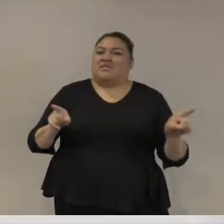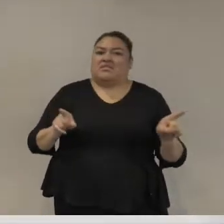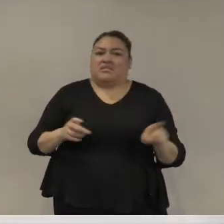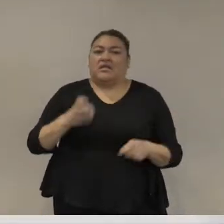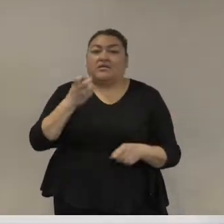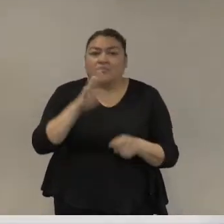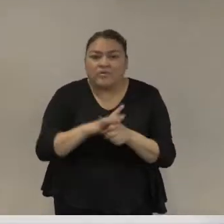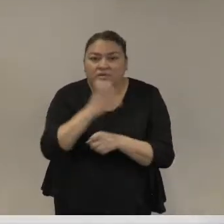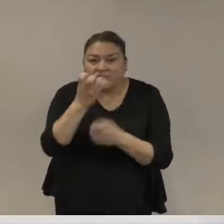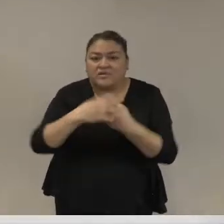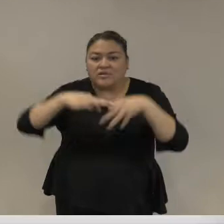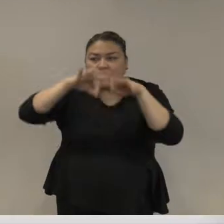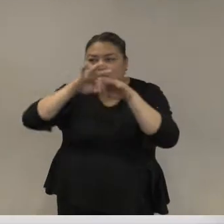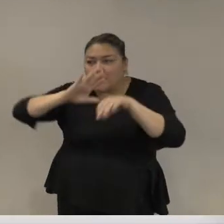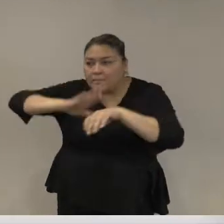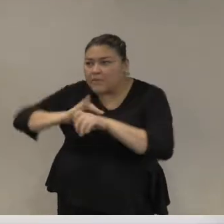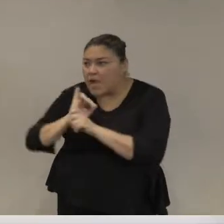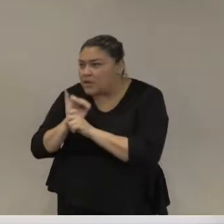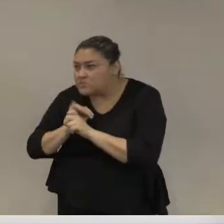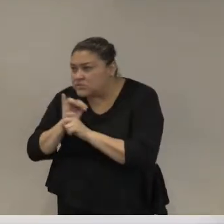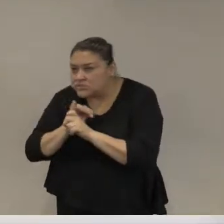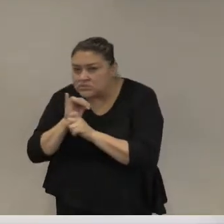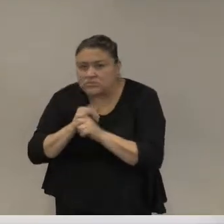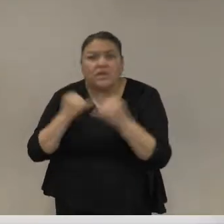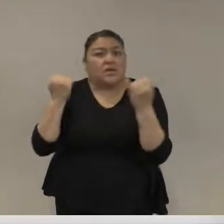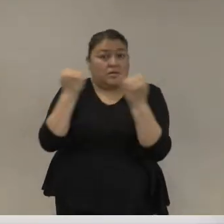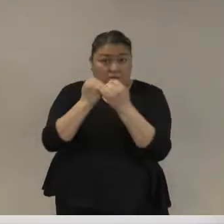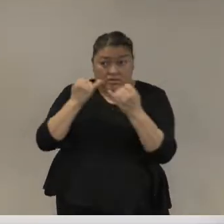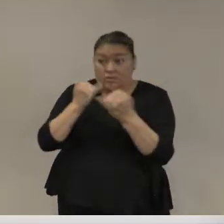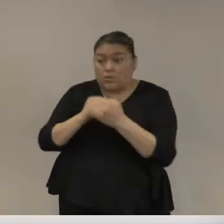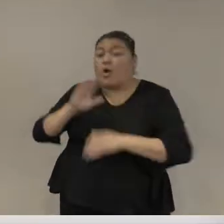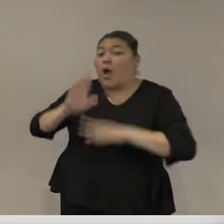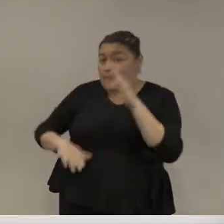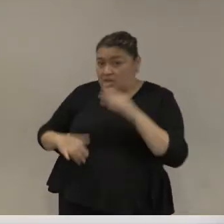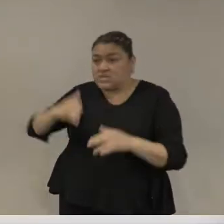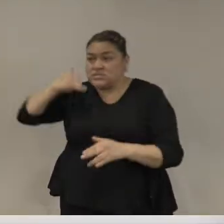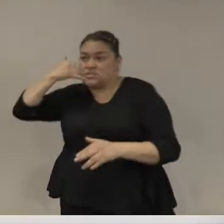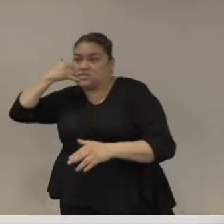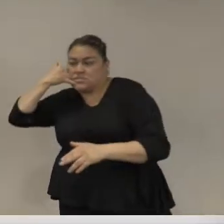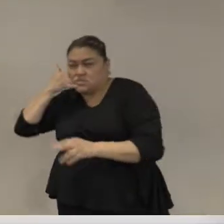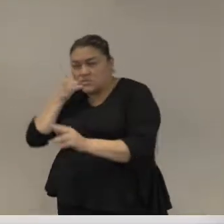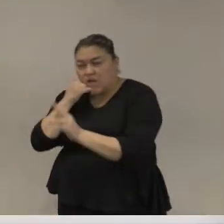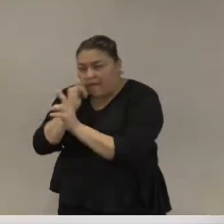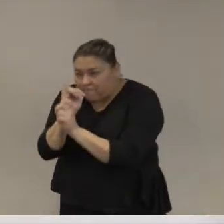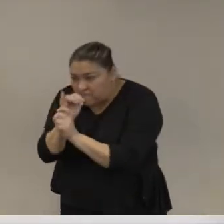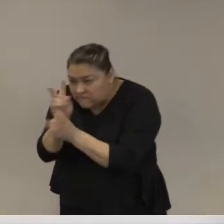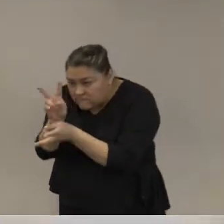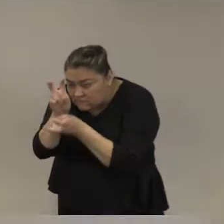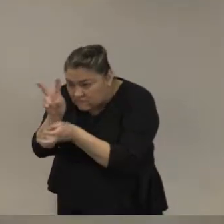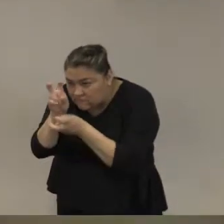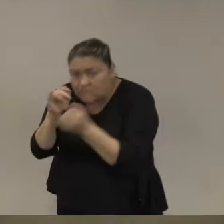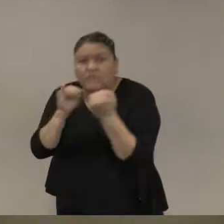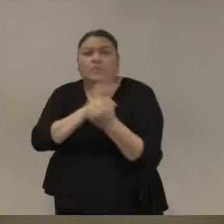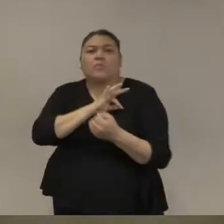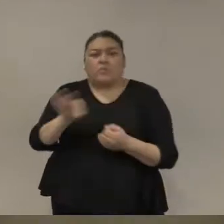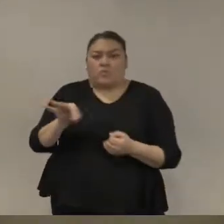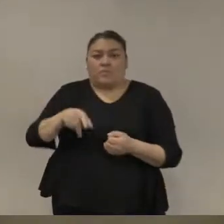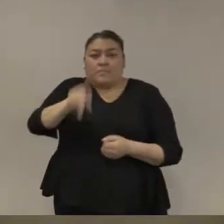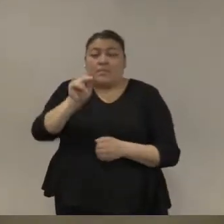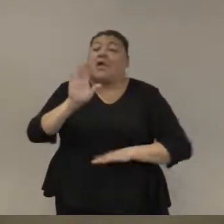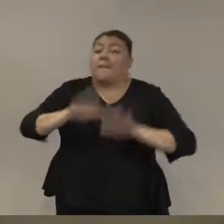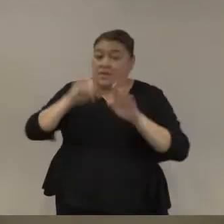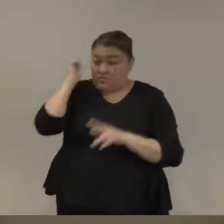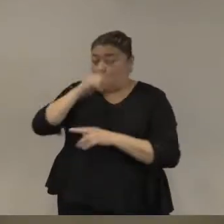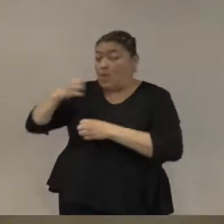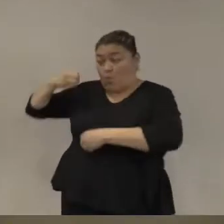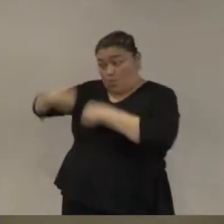la inteligencia de interceptaciones con permiso de un juez la cultivación de fuentes humanas lo complicado de eso es que muchas veces cuando se